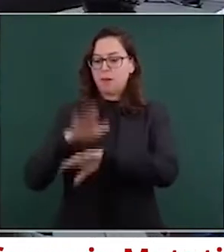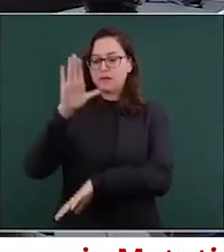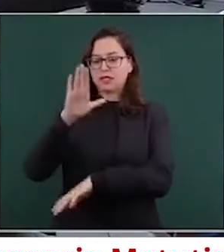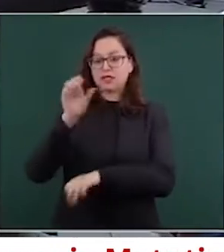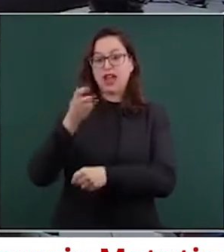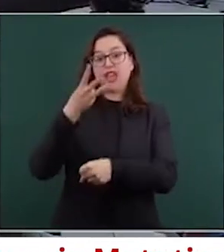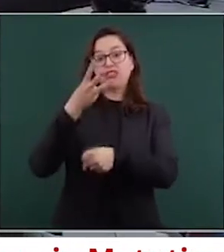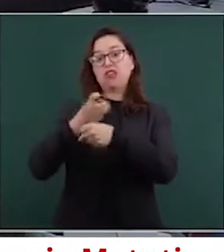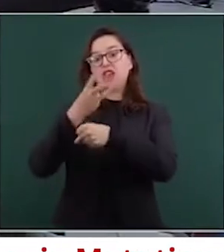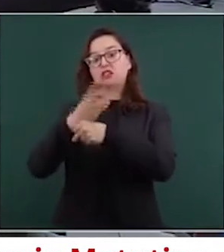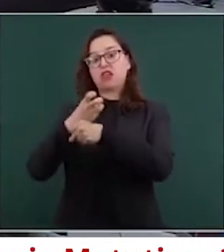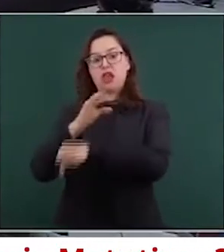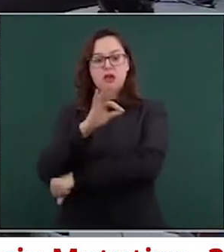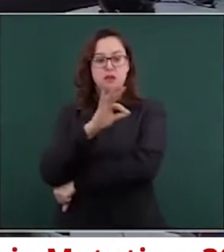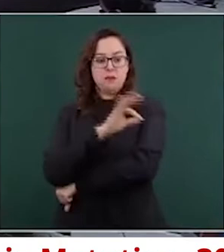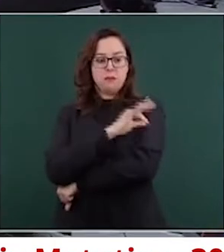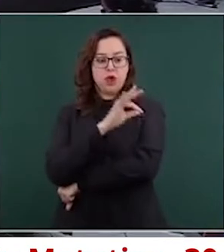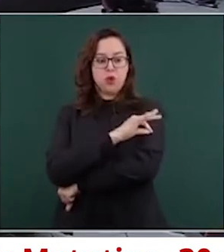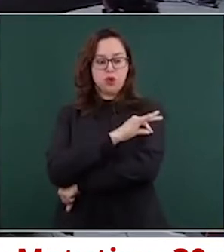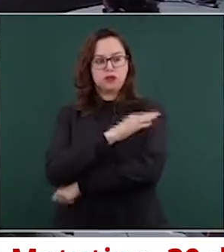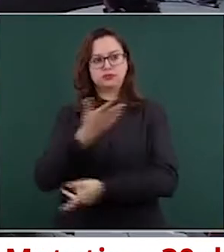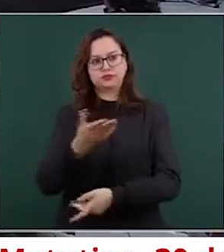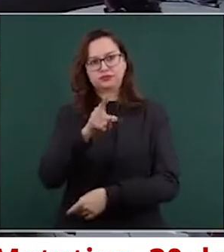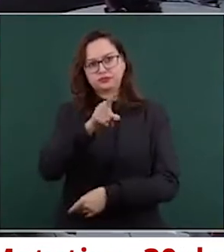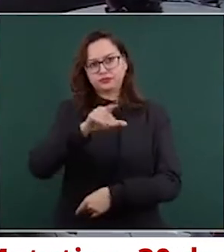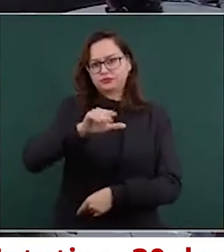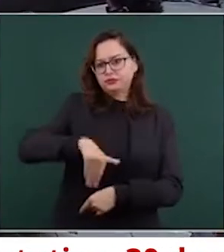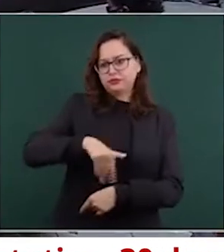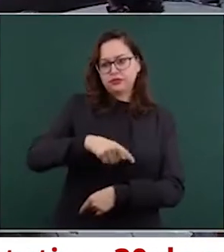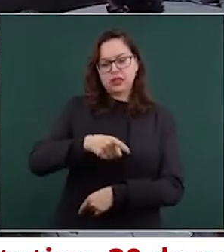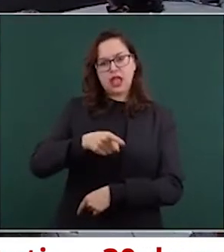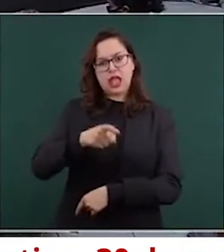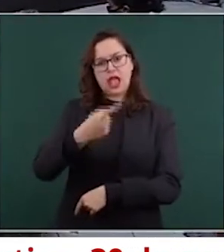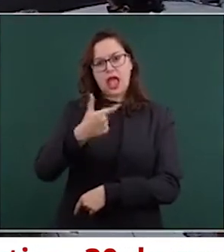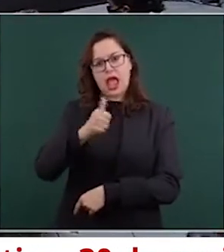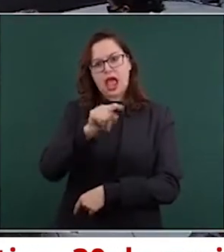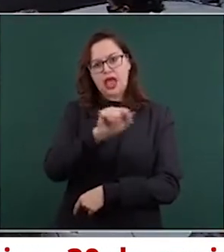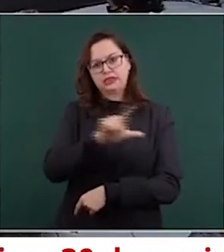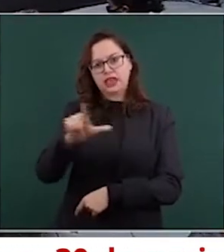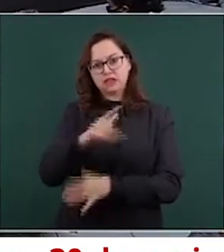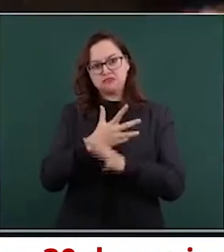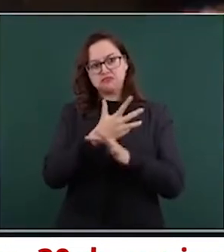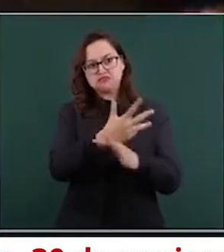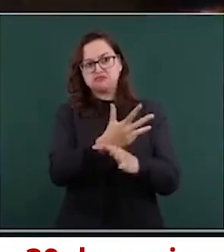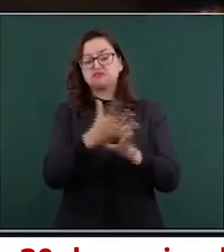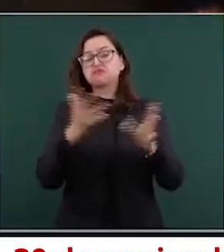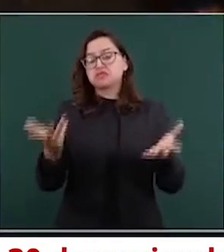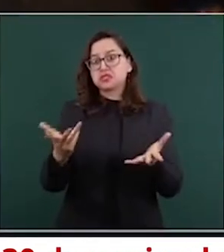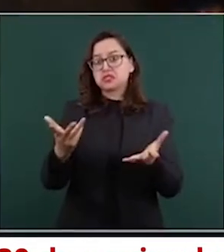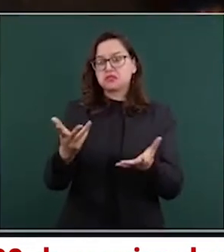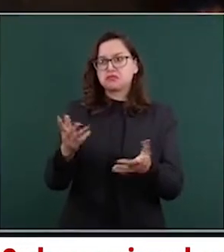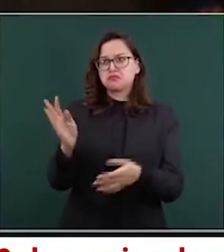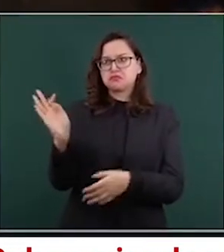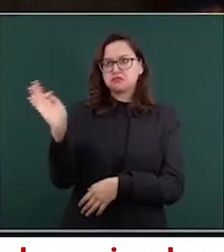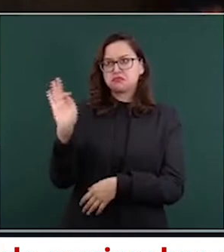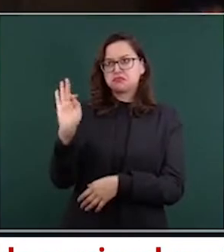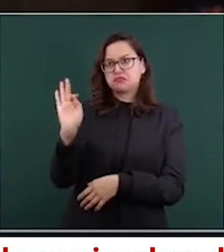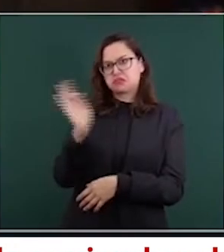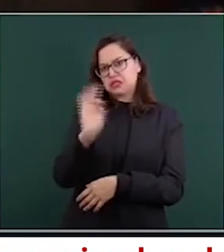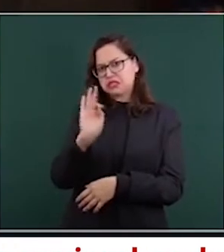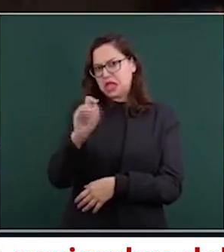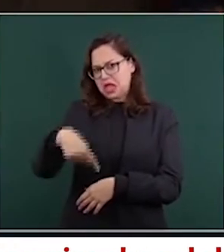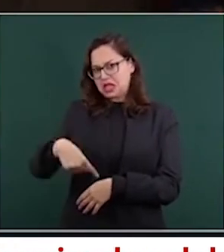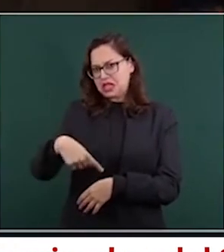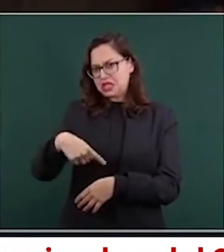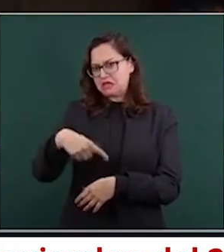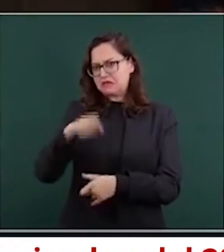Ante lo que ya dijo el subsecretario Gatel de que la variante pues llegará a México tarde o temprano, ¿se pensará en una dosis de refuerzo para la población